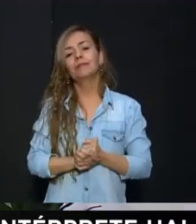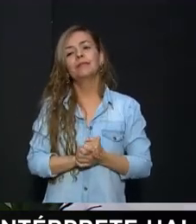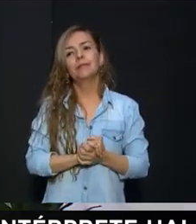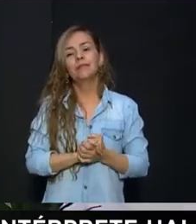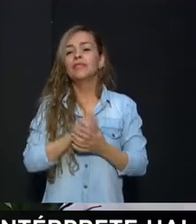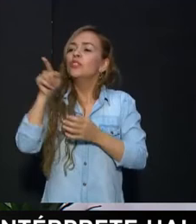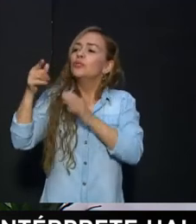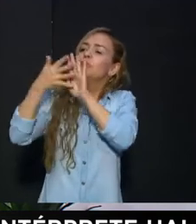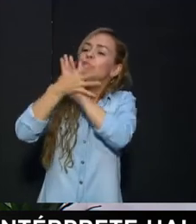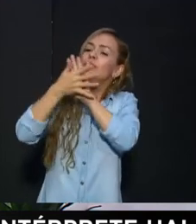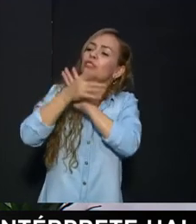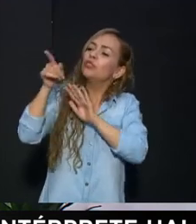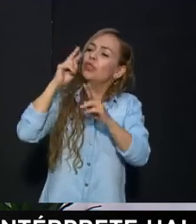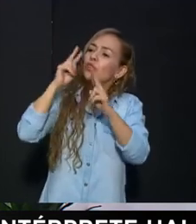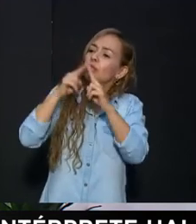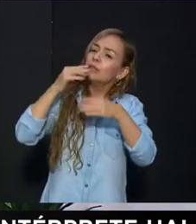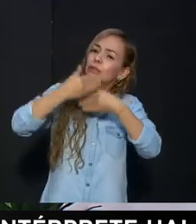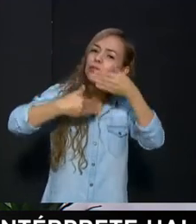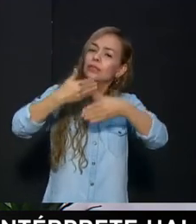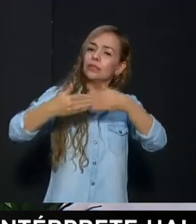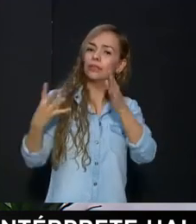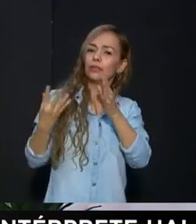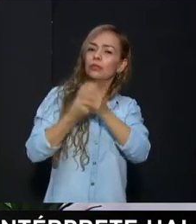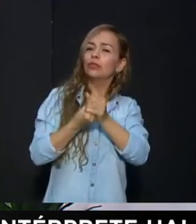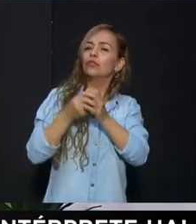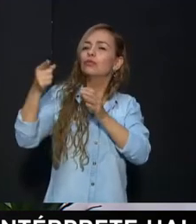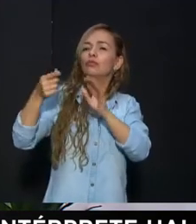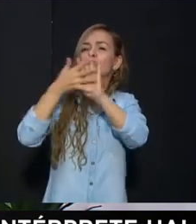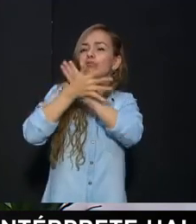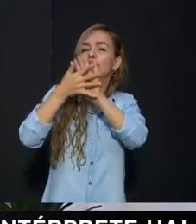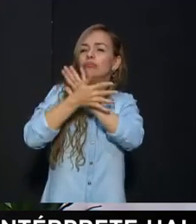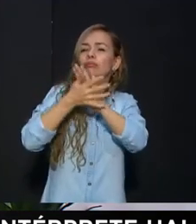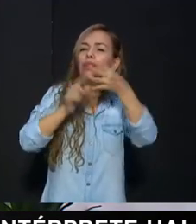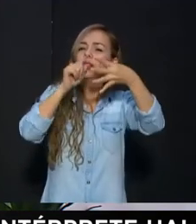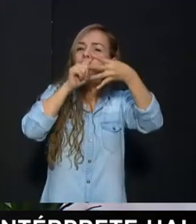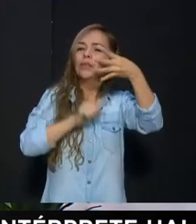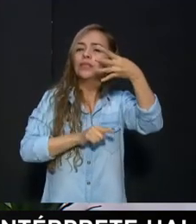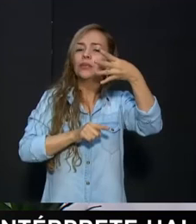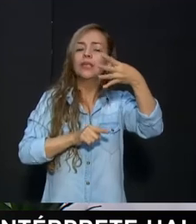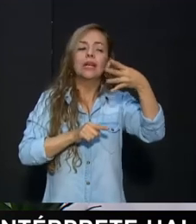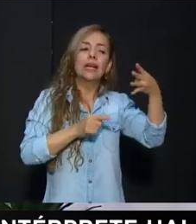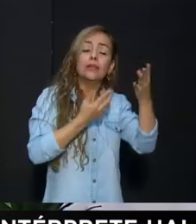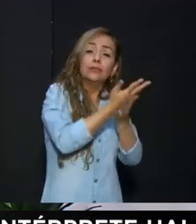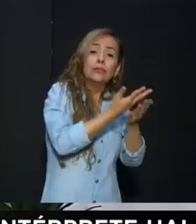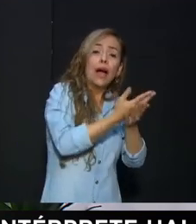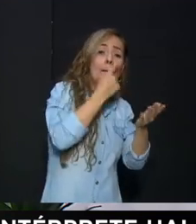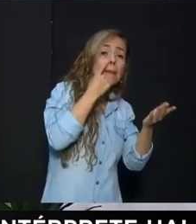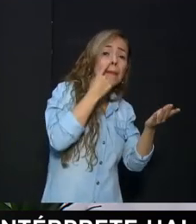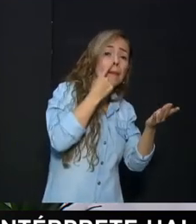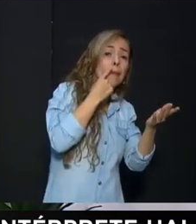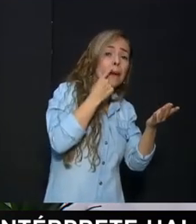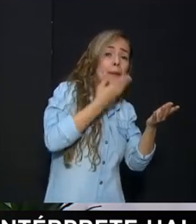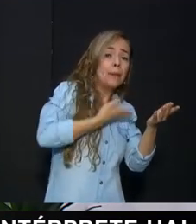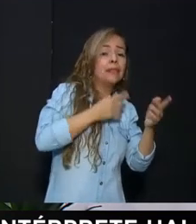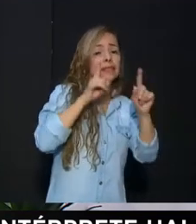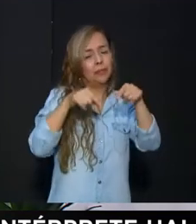estos procesos De inclusión A partir de la UA Como 3, 4 Recomendaciones Que le da Como a los docentes Y a los padres de familia Que nos están escuchando Con